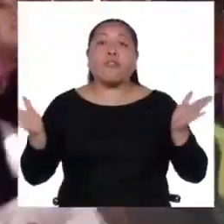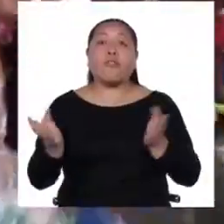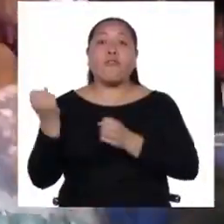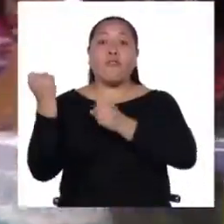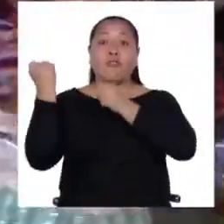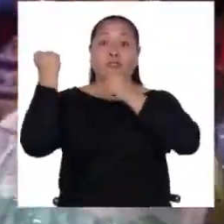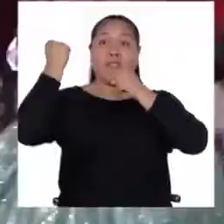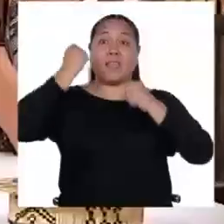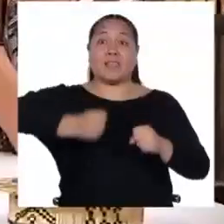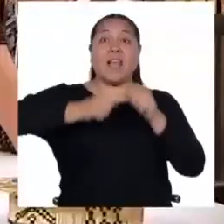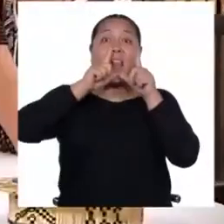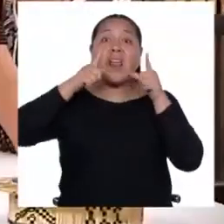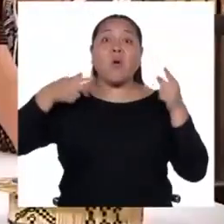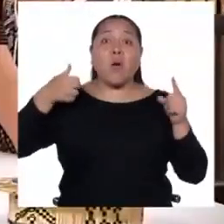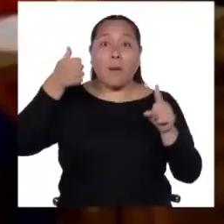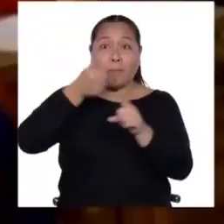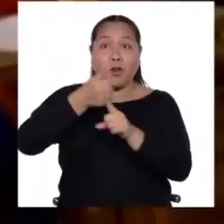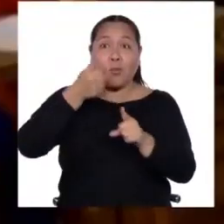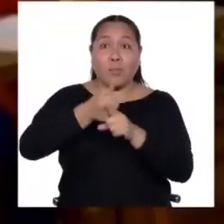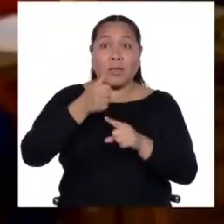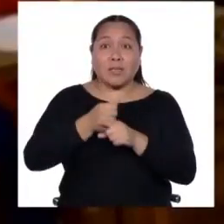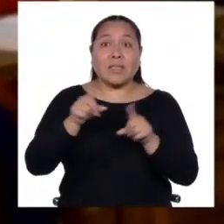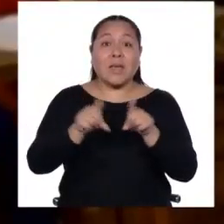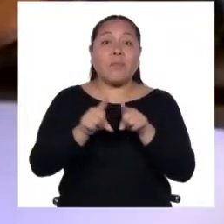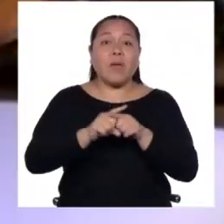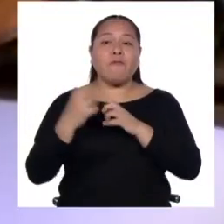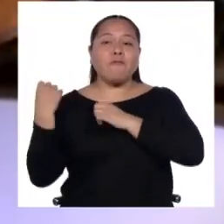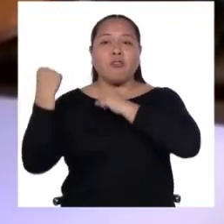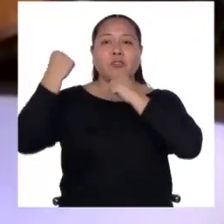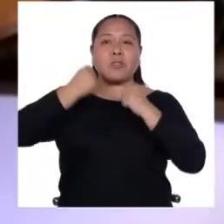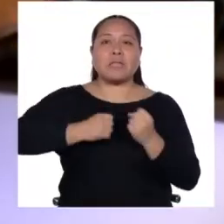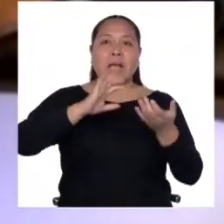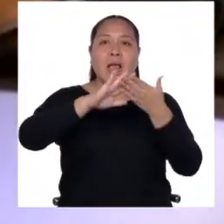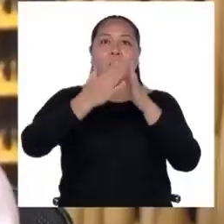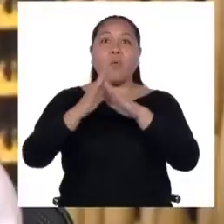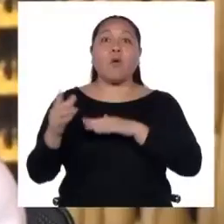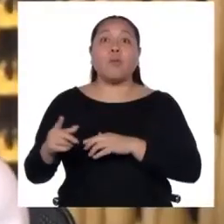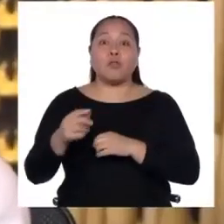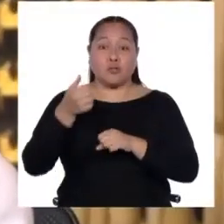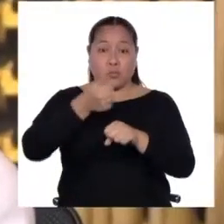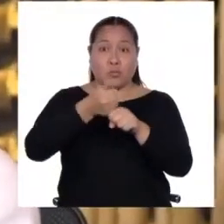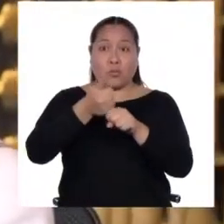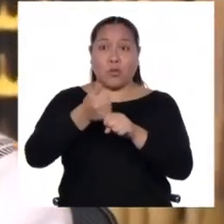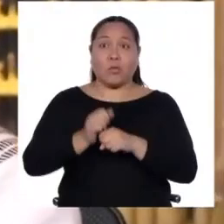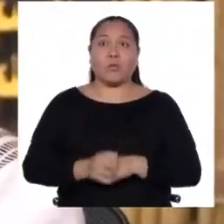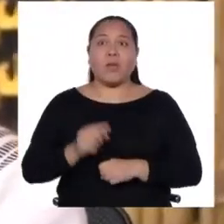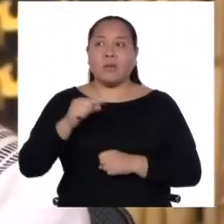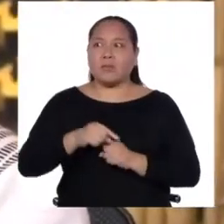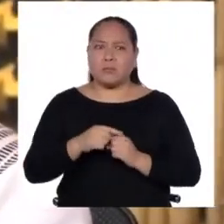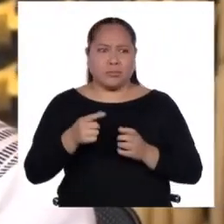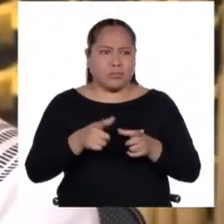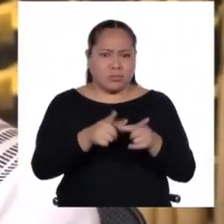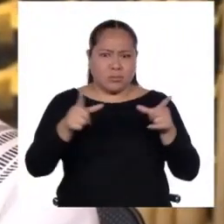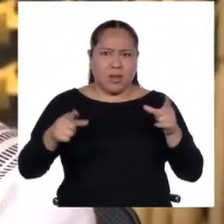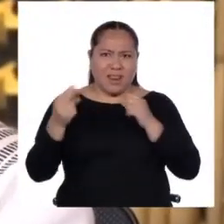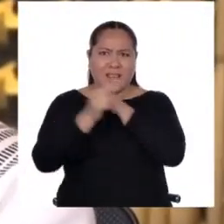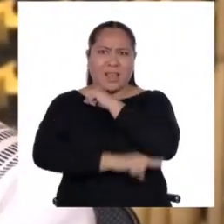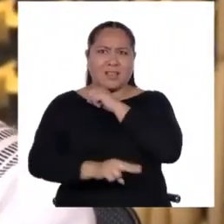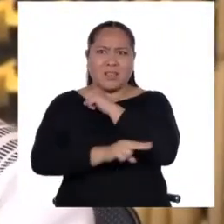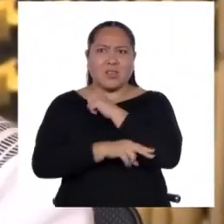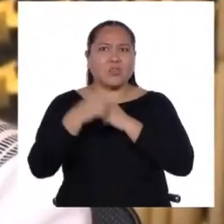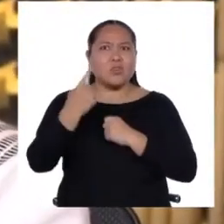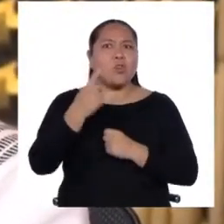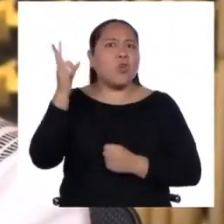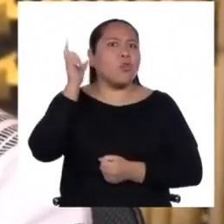y a nuestros pueblos indígenas. Yo creo que es fundamental haber llegado a un medio nacional donde no solamente nos